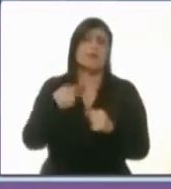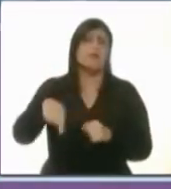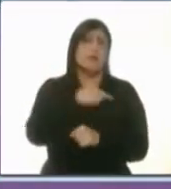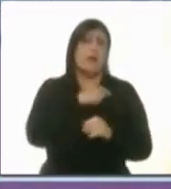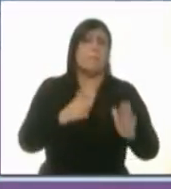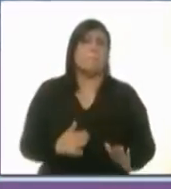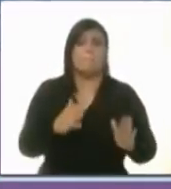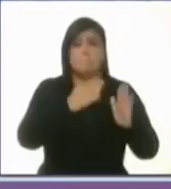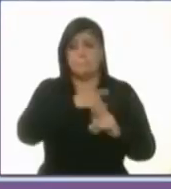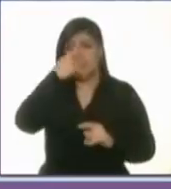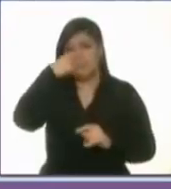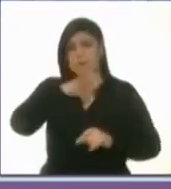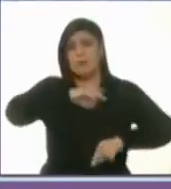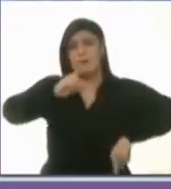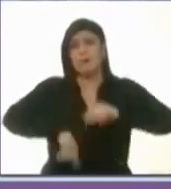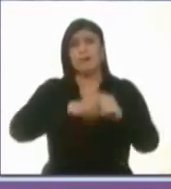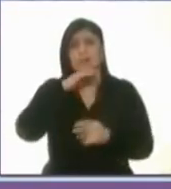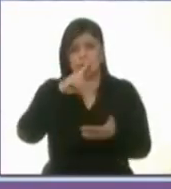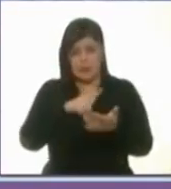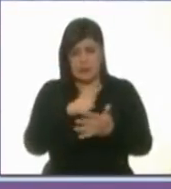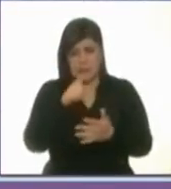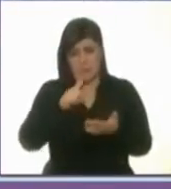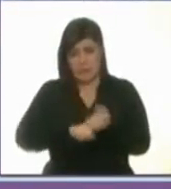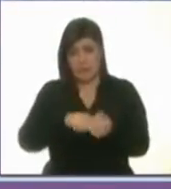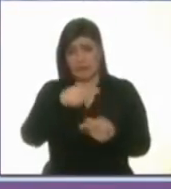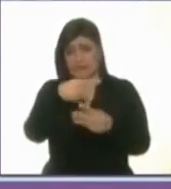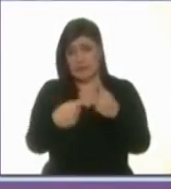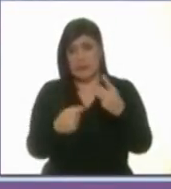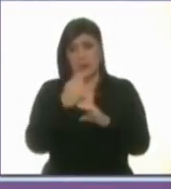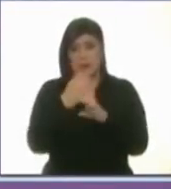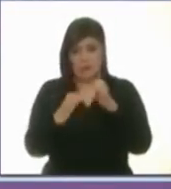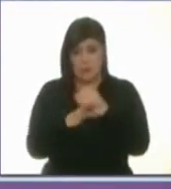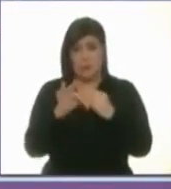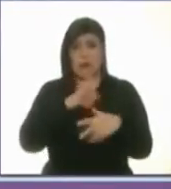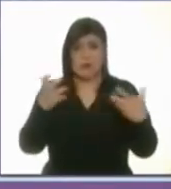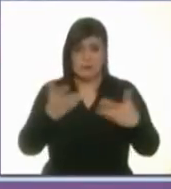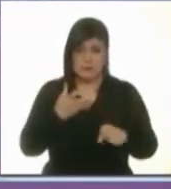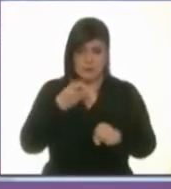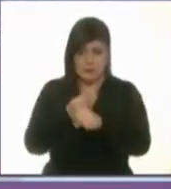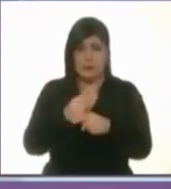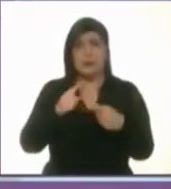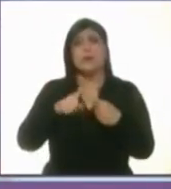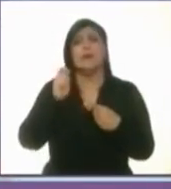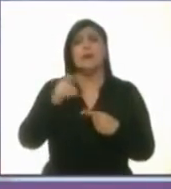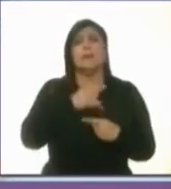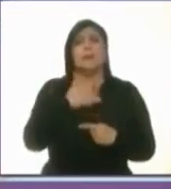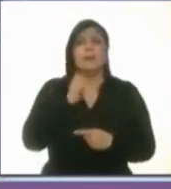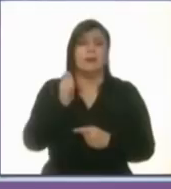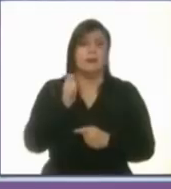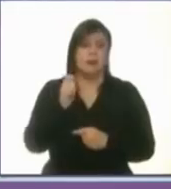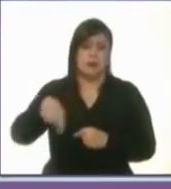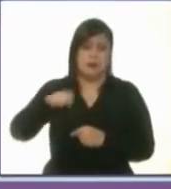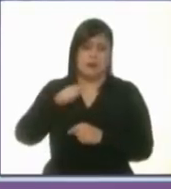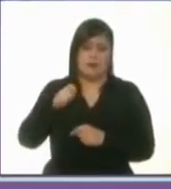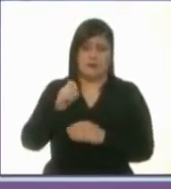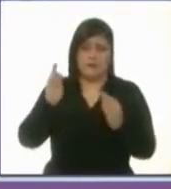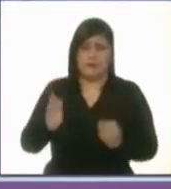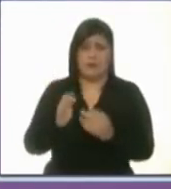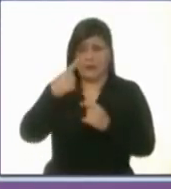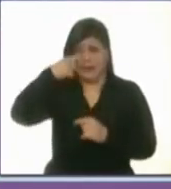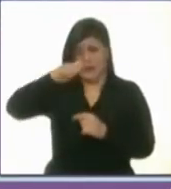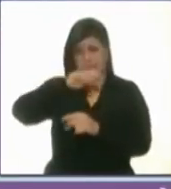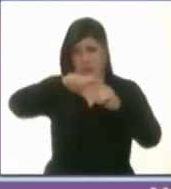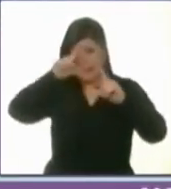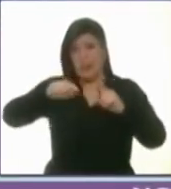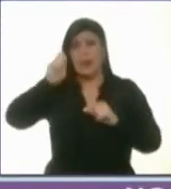para combatir la corrupción. Tres cosas vamos a hacer tal y como lo hicimos en el frente a nivel nacional. Vamos a garantizar que haya